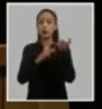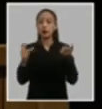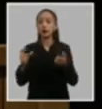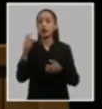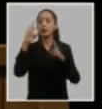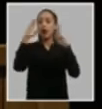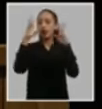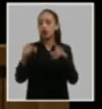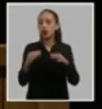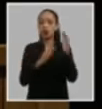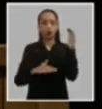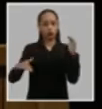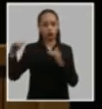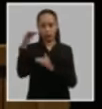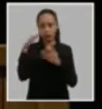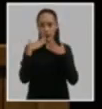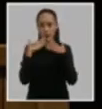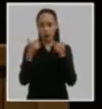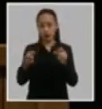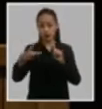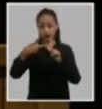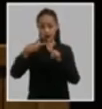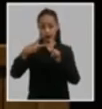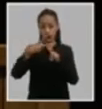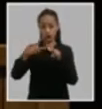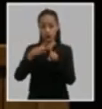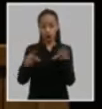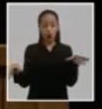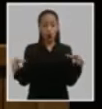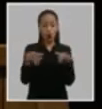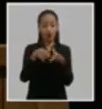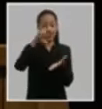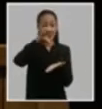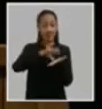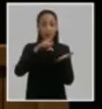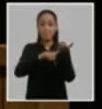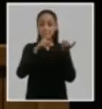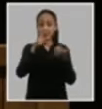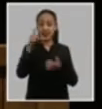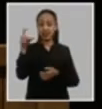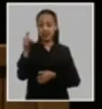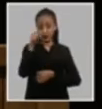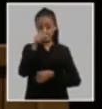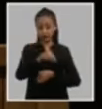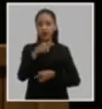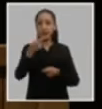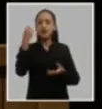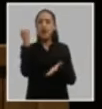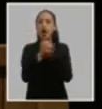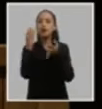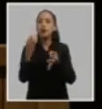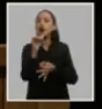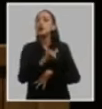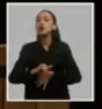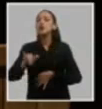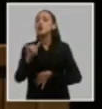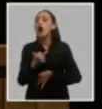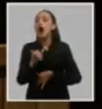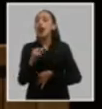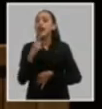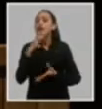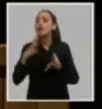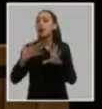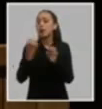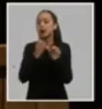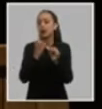resultados superiores segundo encargar al comité central del partido comunista de Cuba la aprobación de una estrategia para atender